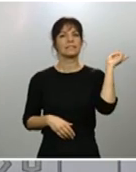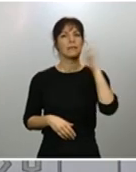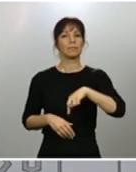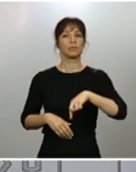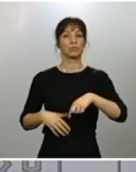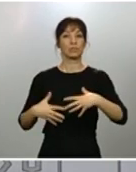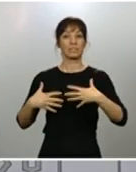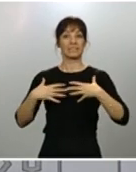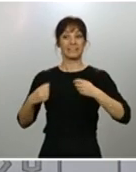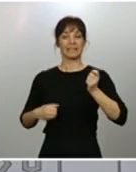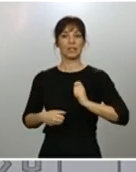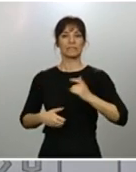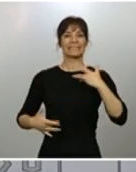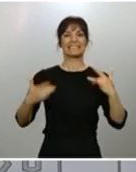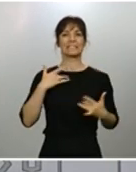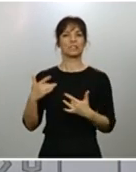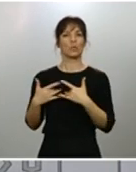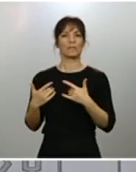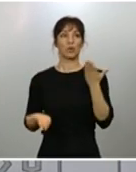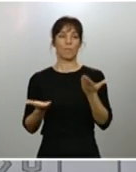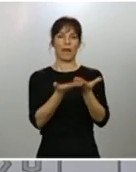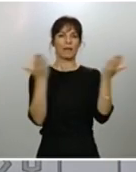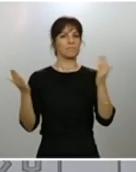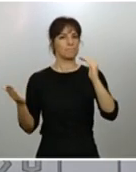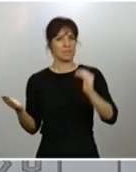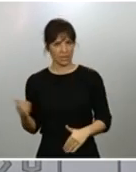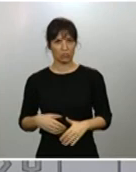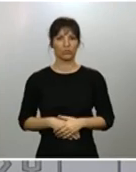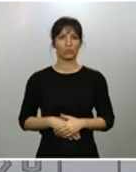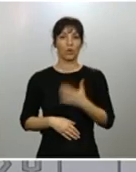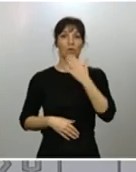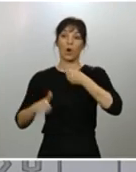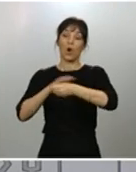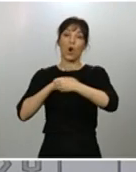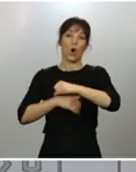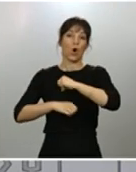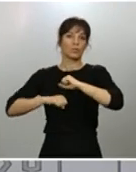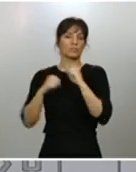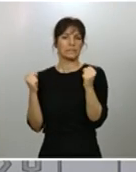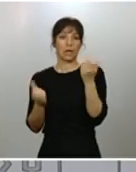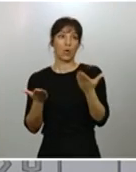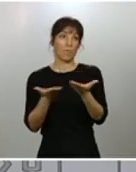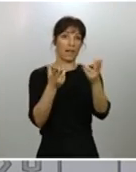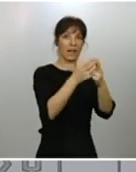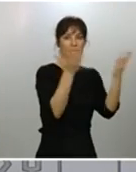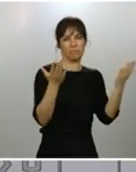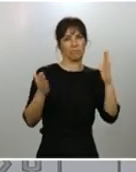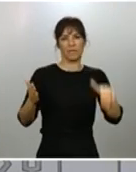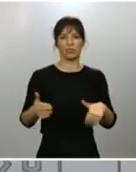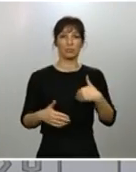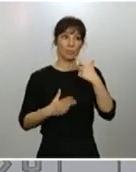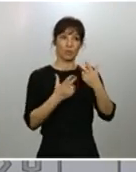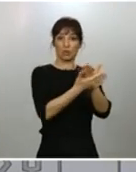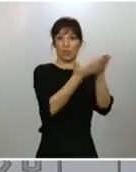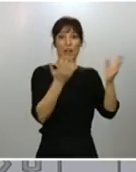Sabemos que tienen una tasa de hospitalización menor del 11% comparado con el 46% entre los casos de la